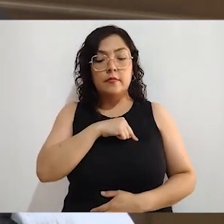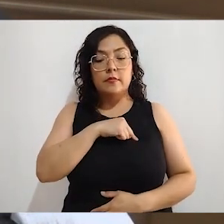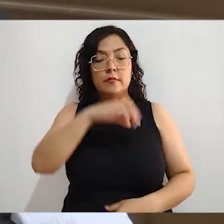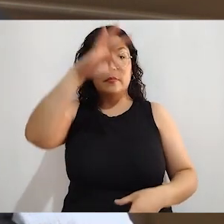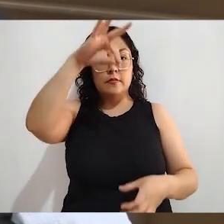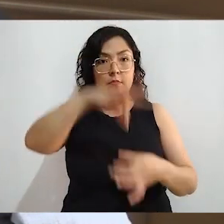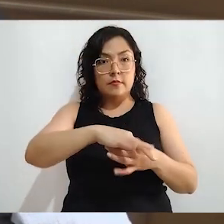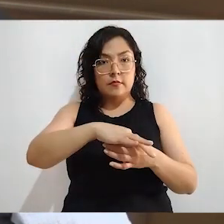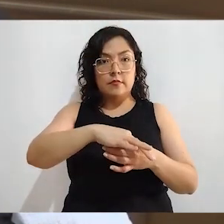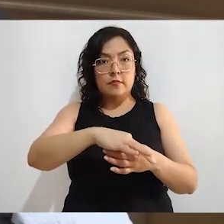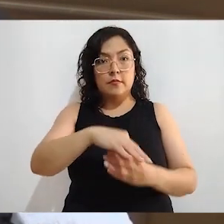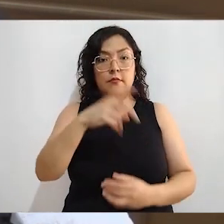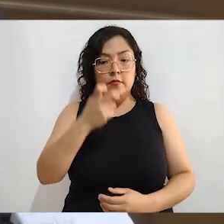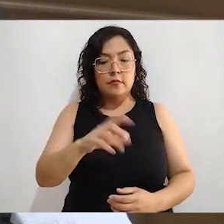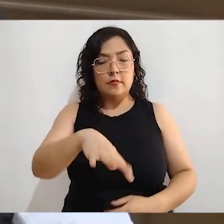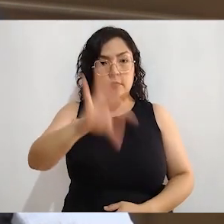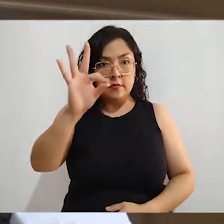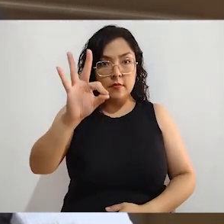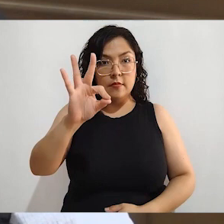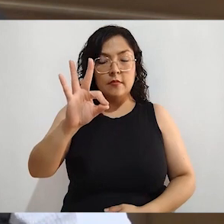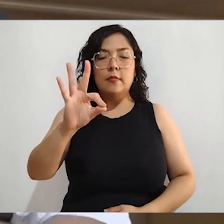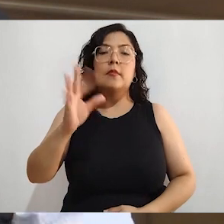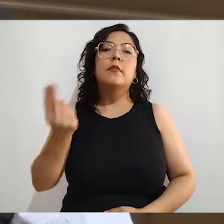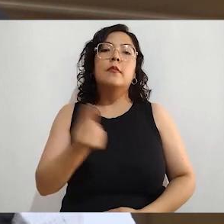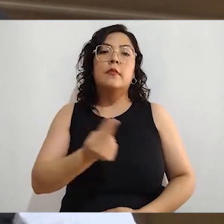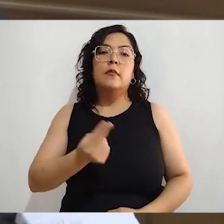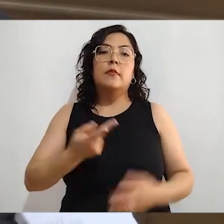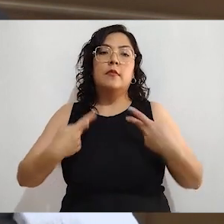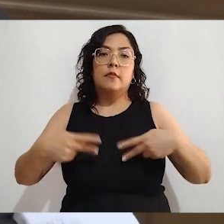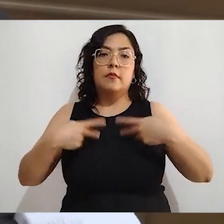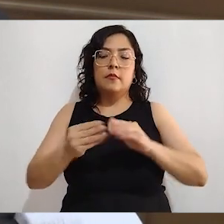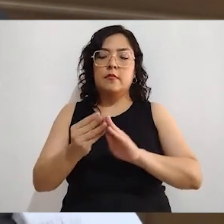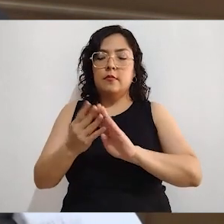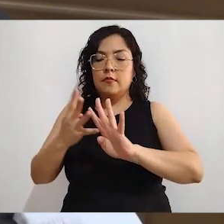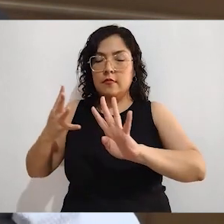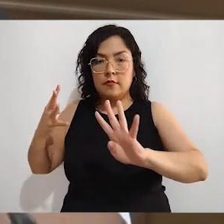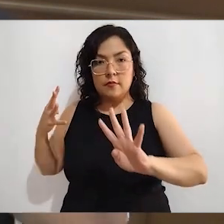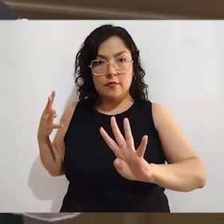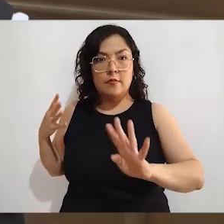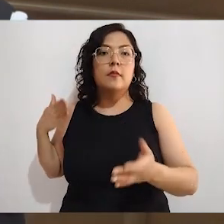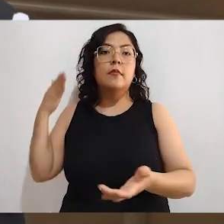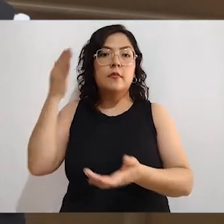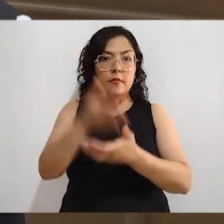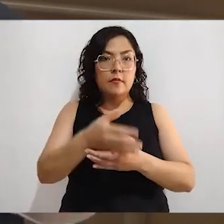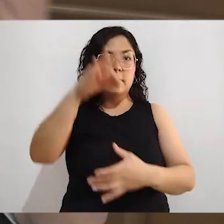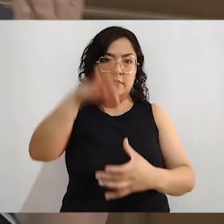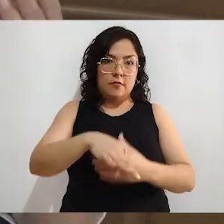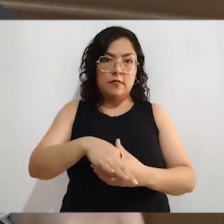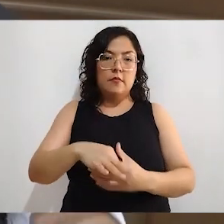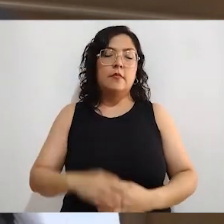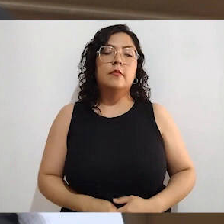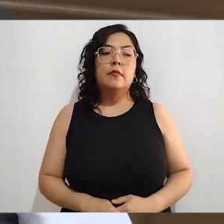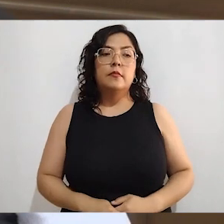Sin ciudadanas y ciudadanos no hay democracia, es una condición necesaria. Les